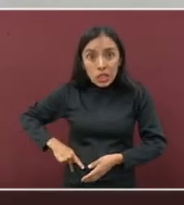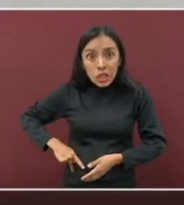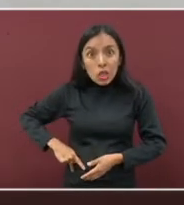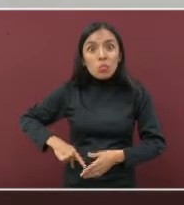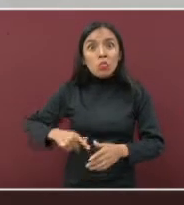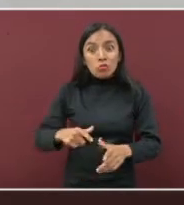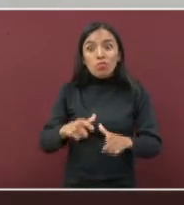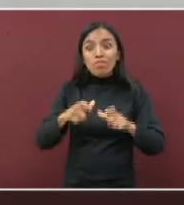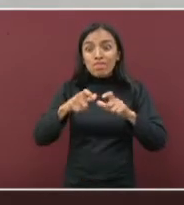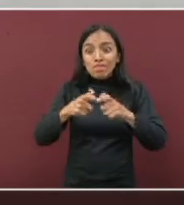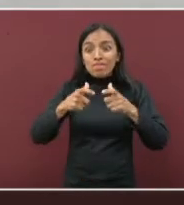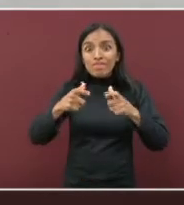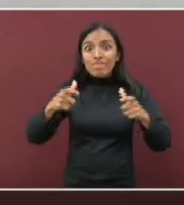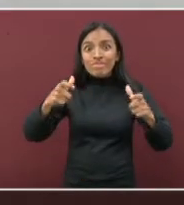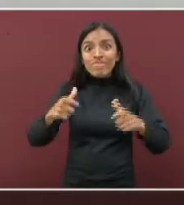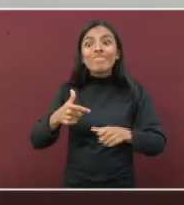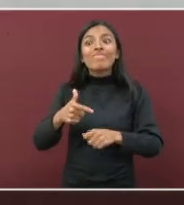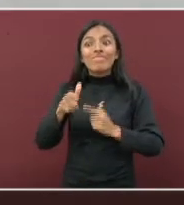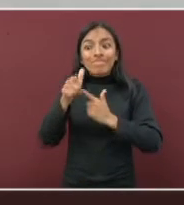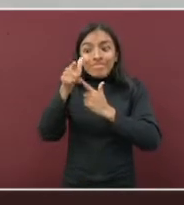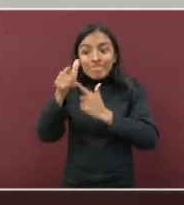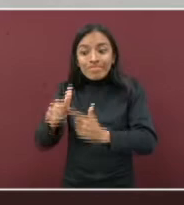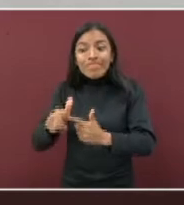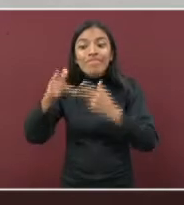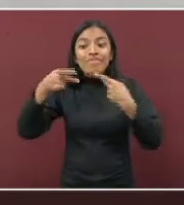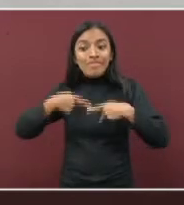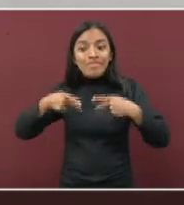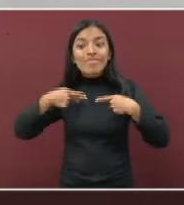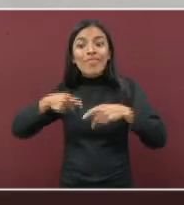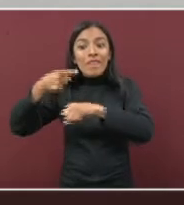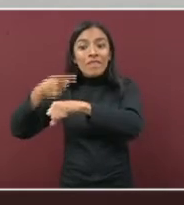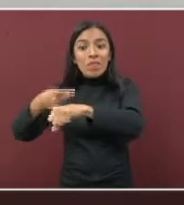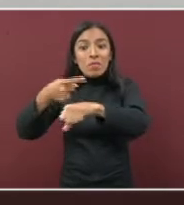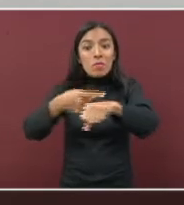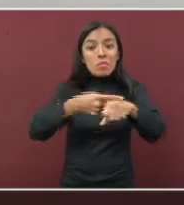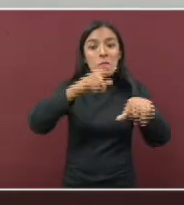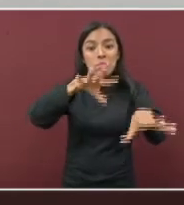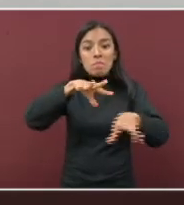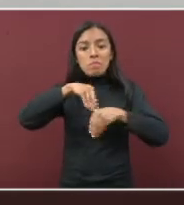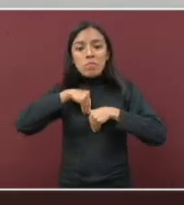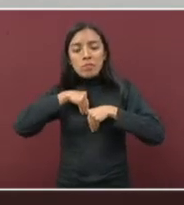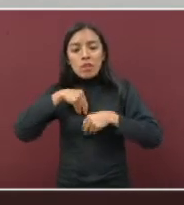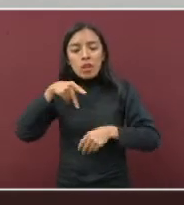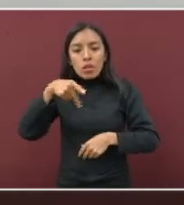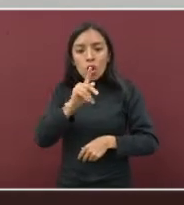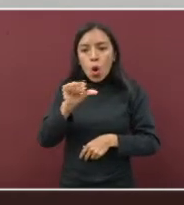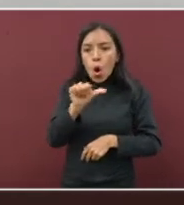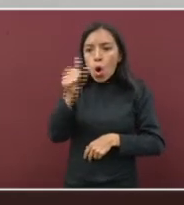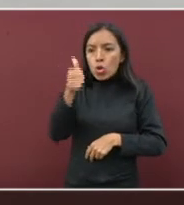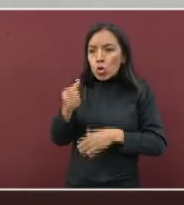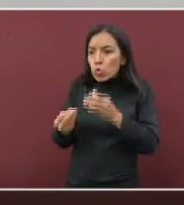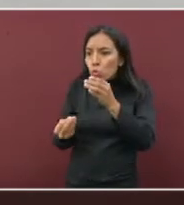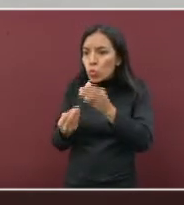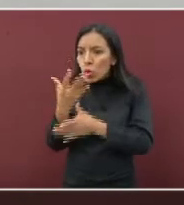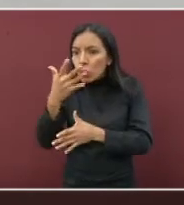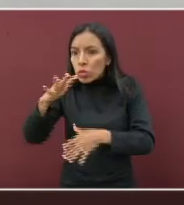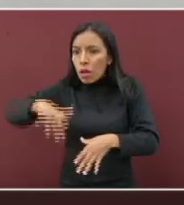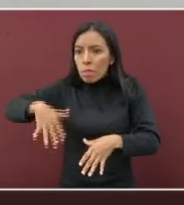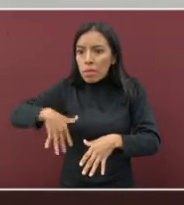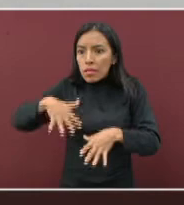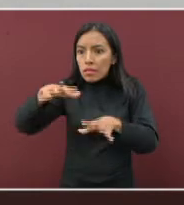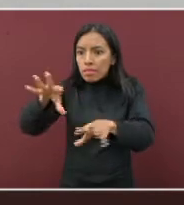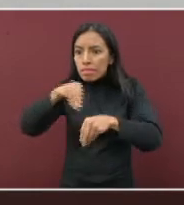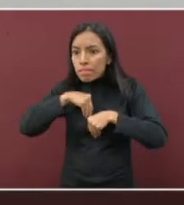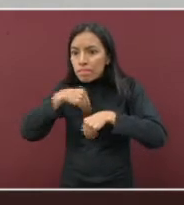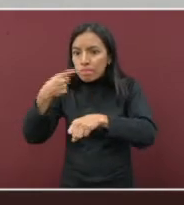con transmisión activa, pero otros que recién están registrando casos. Es por ello que